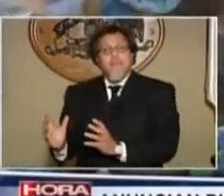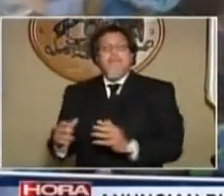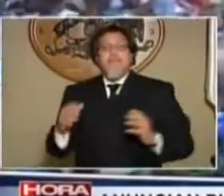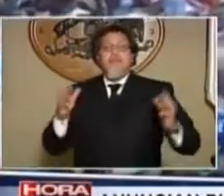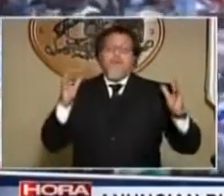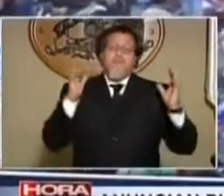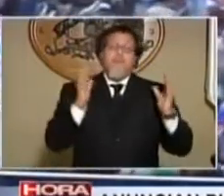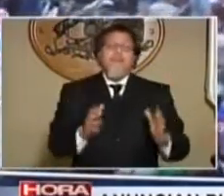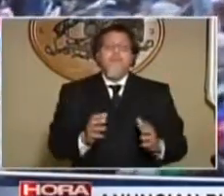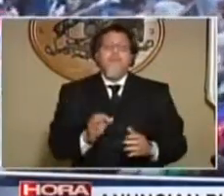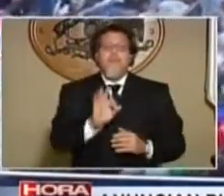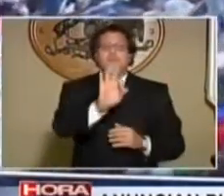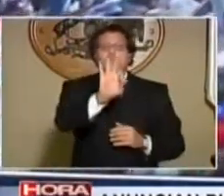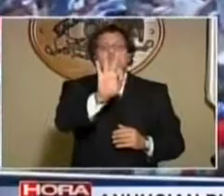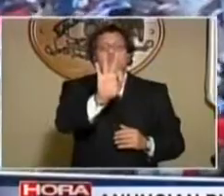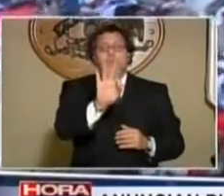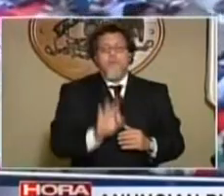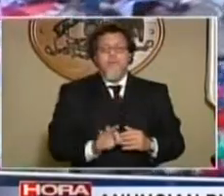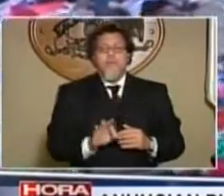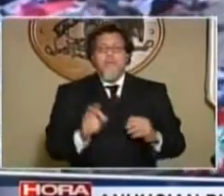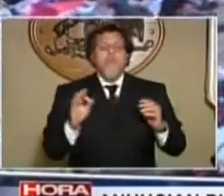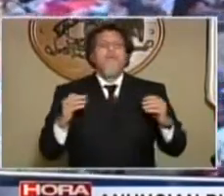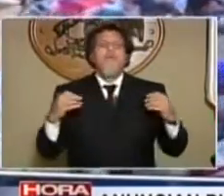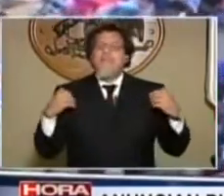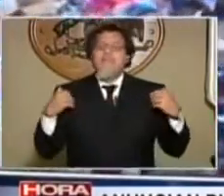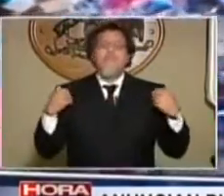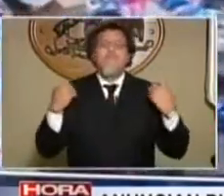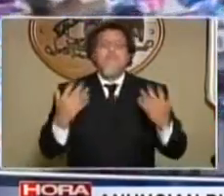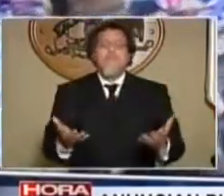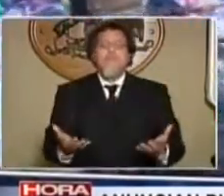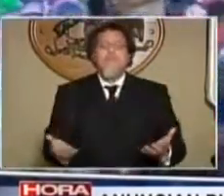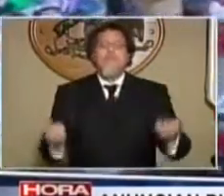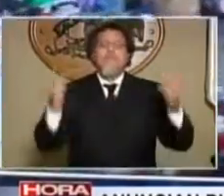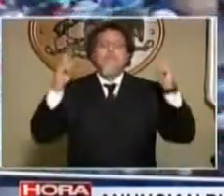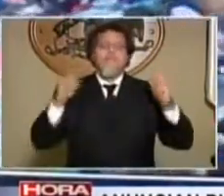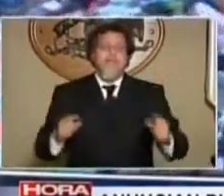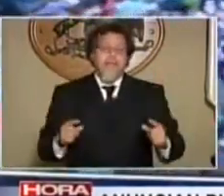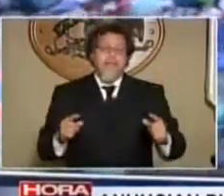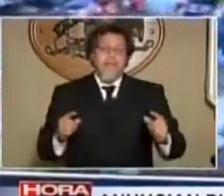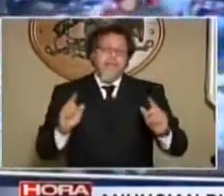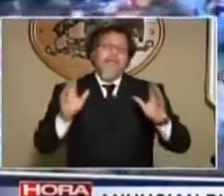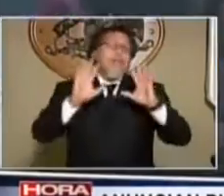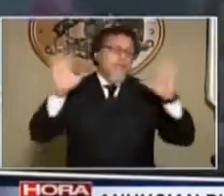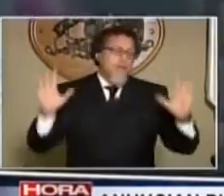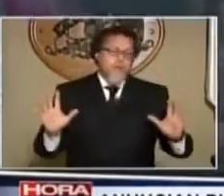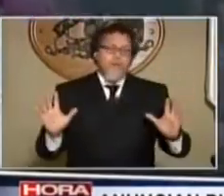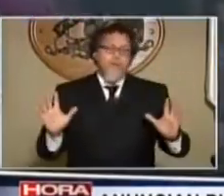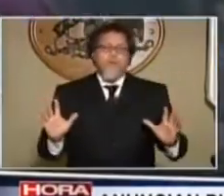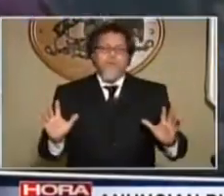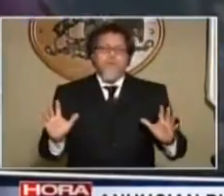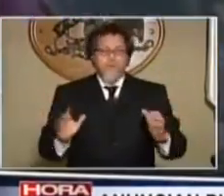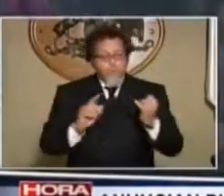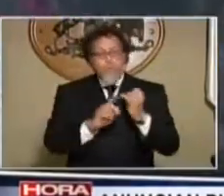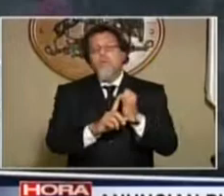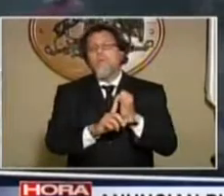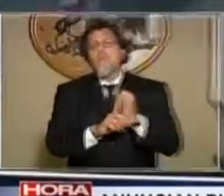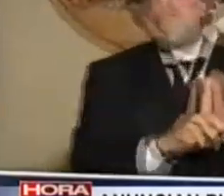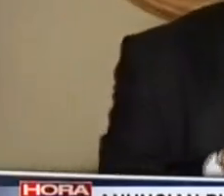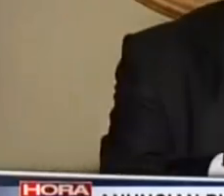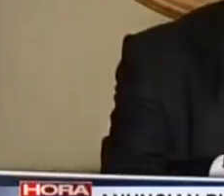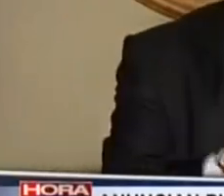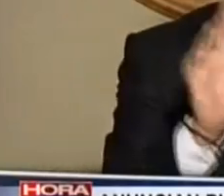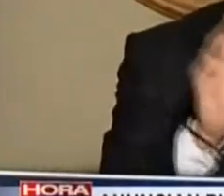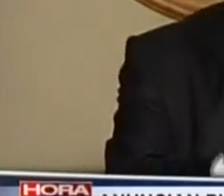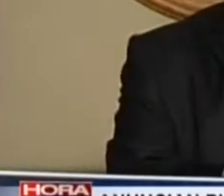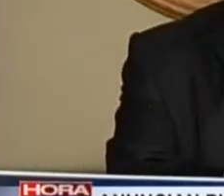arrendando y con los propietarios se hizo tres soluciones. Que yo creo que tiene que ser un principio orientador para lo hay que hacer acá. Al margen de los costos. Uno,